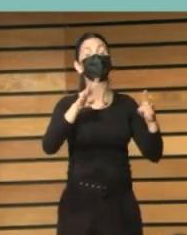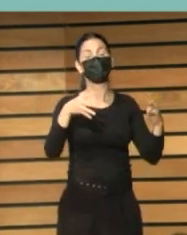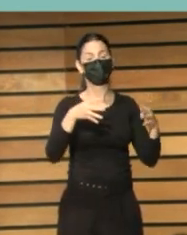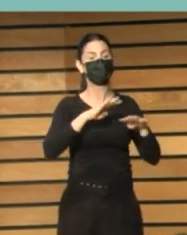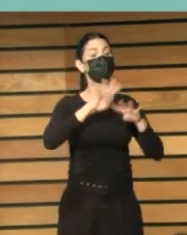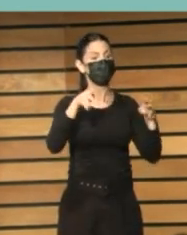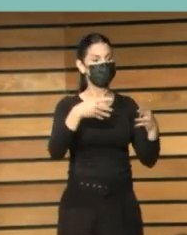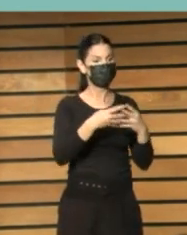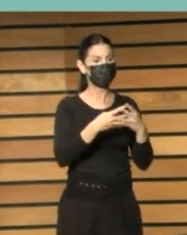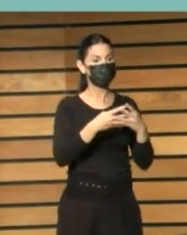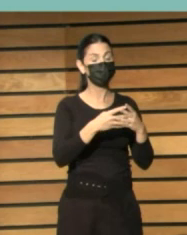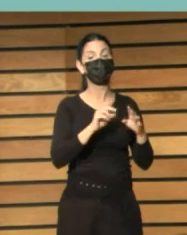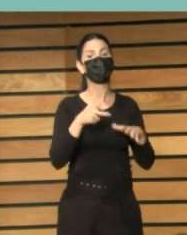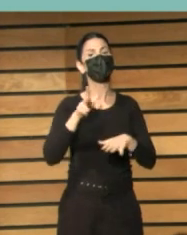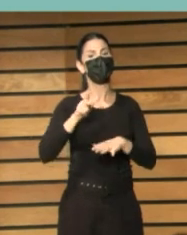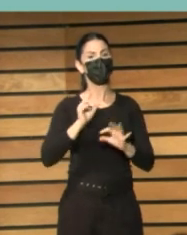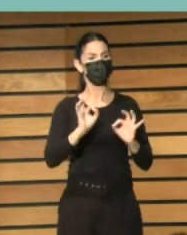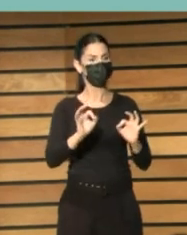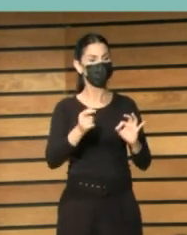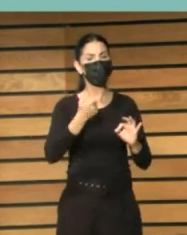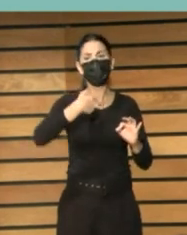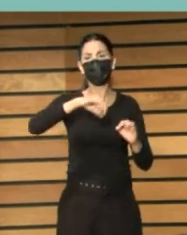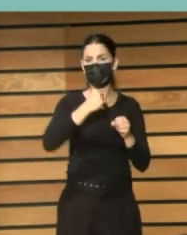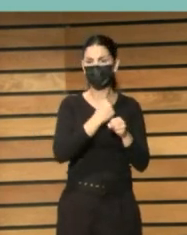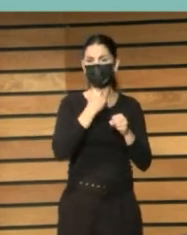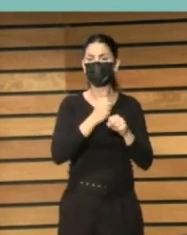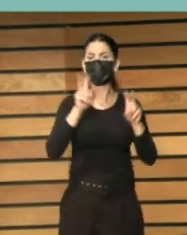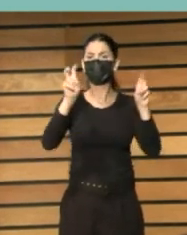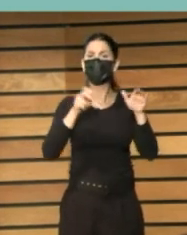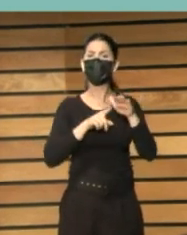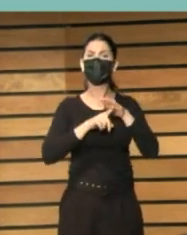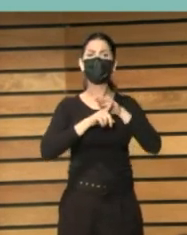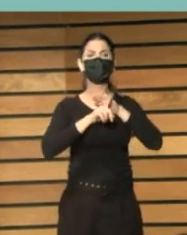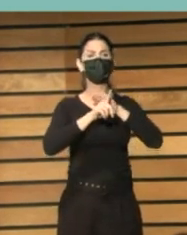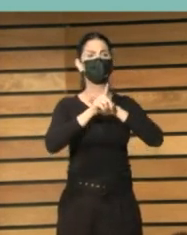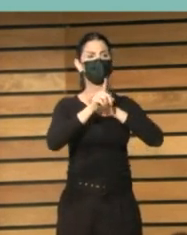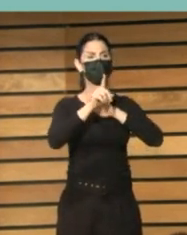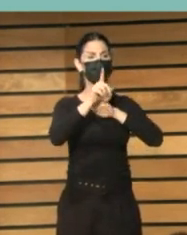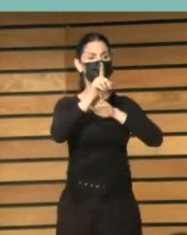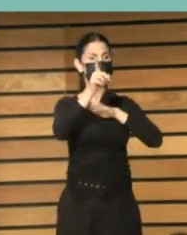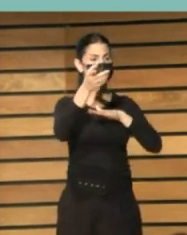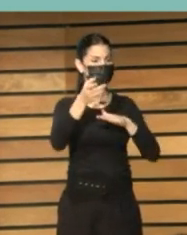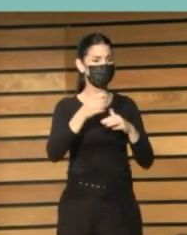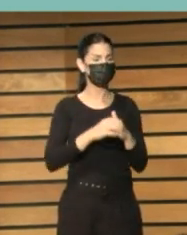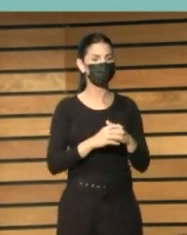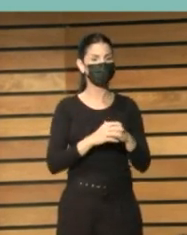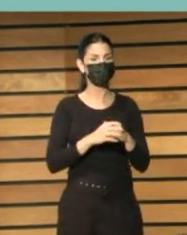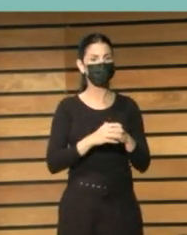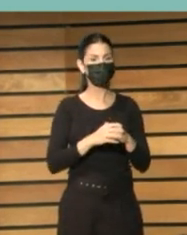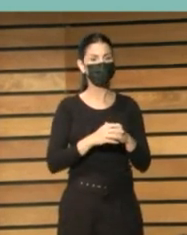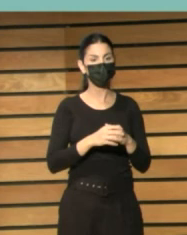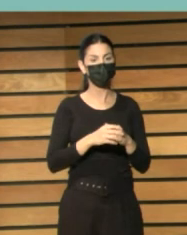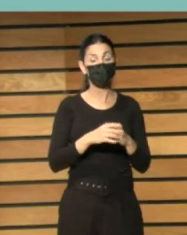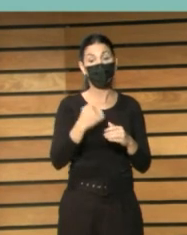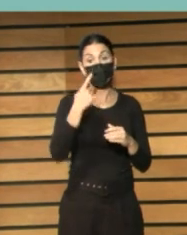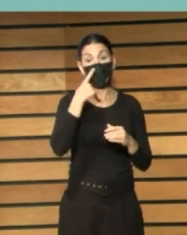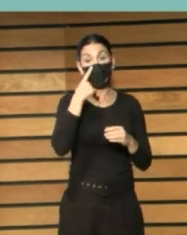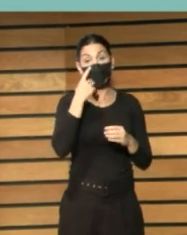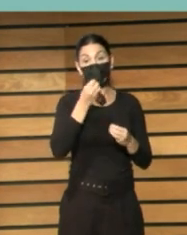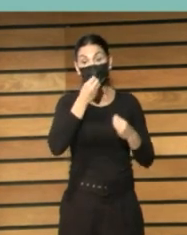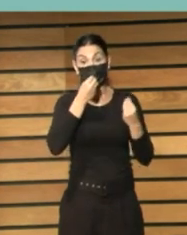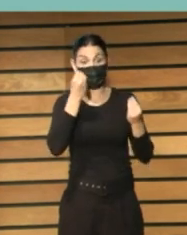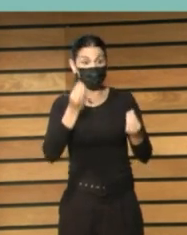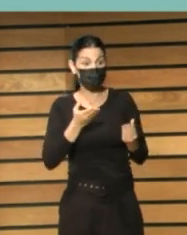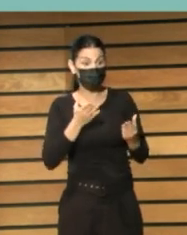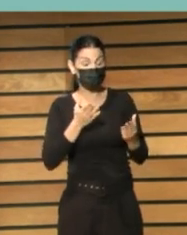estamos trabajando en los desarrollos si las cosas salen bien que nunca se sabe ya en el 22